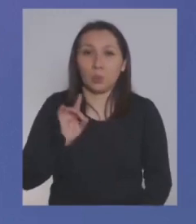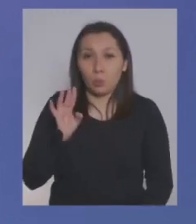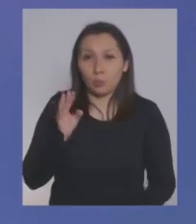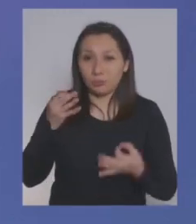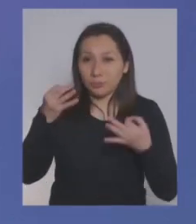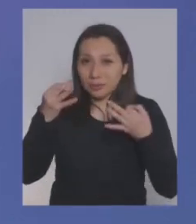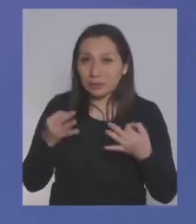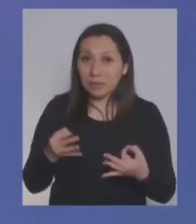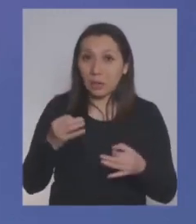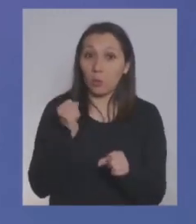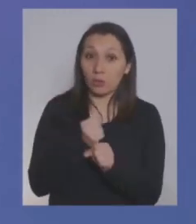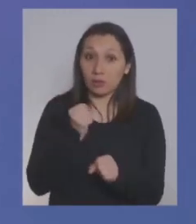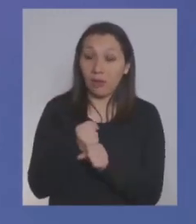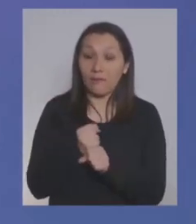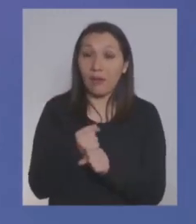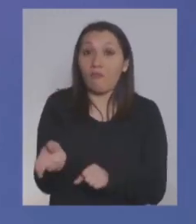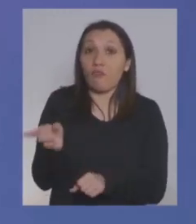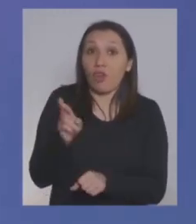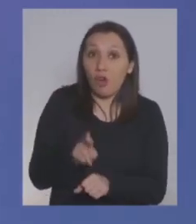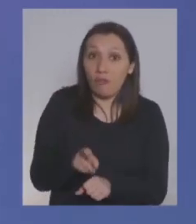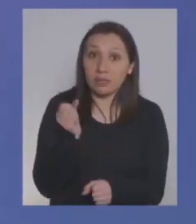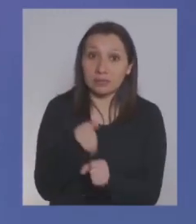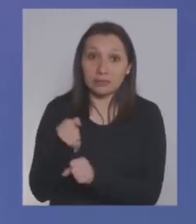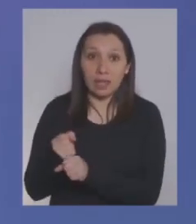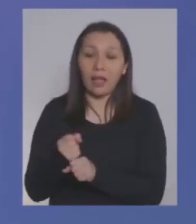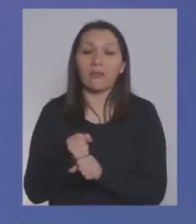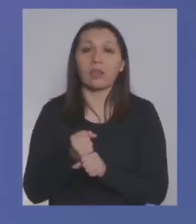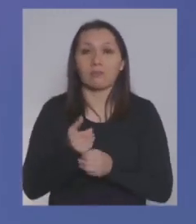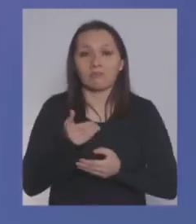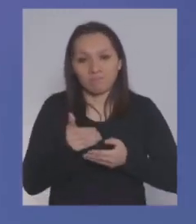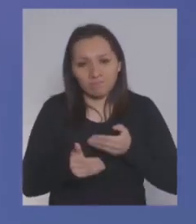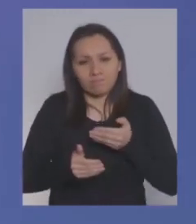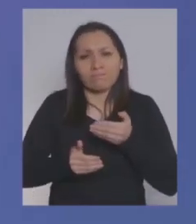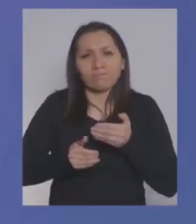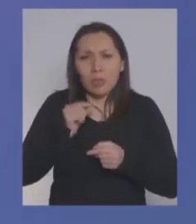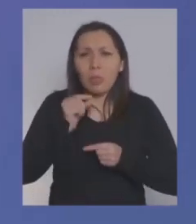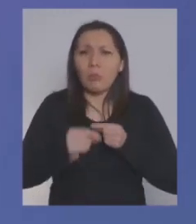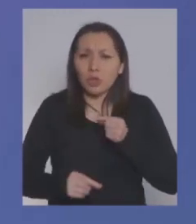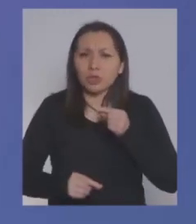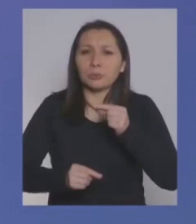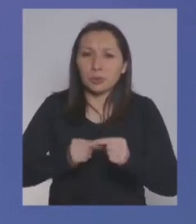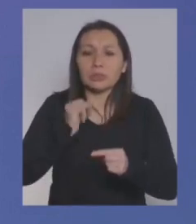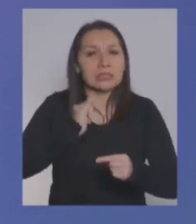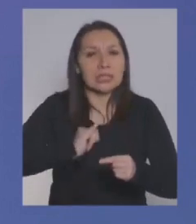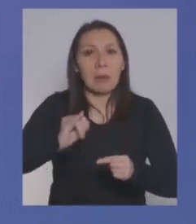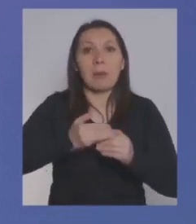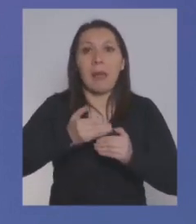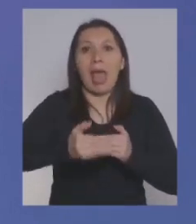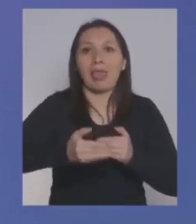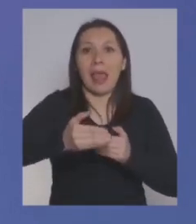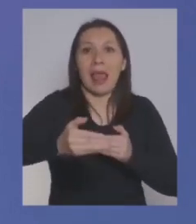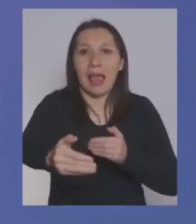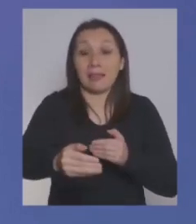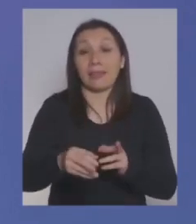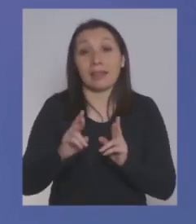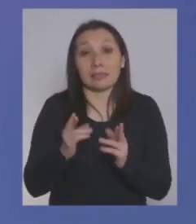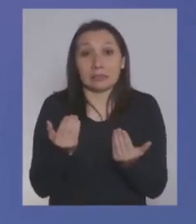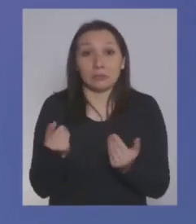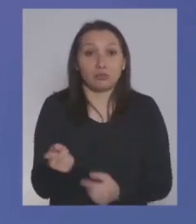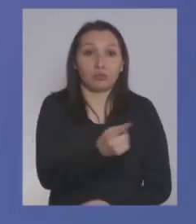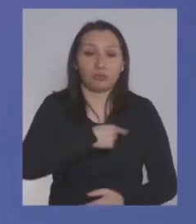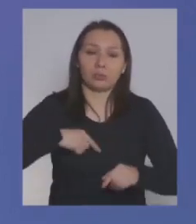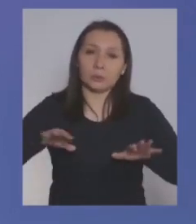de asegurar el empleo, de recuperar el empleo, es que vayamos pasito a pasito siempre hacia adelante, y eso requiere que todos nos